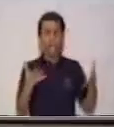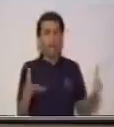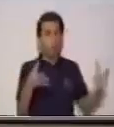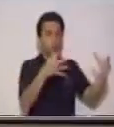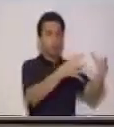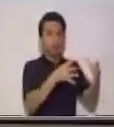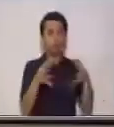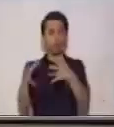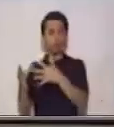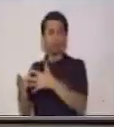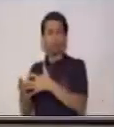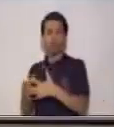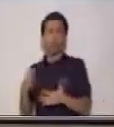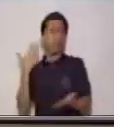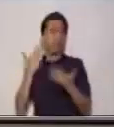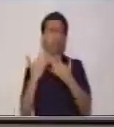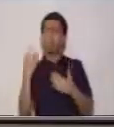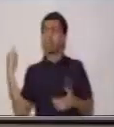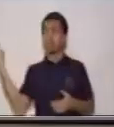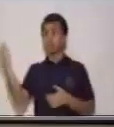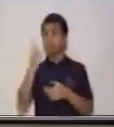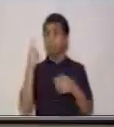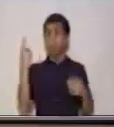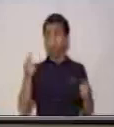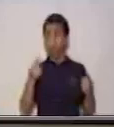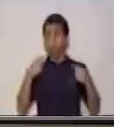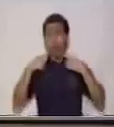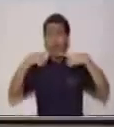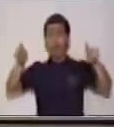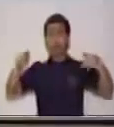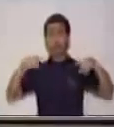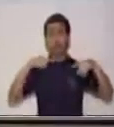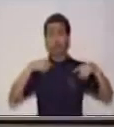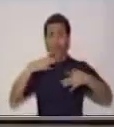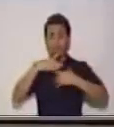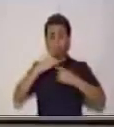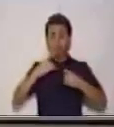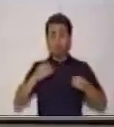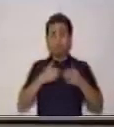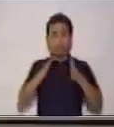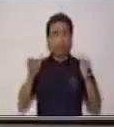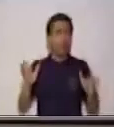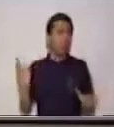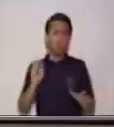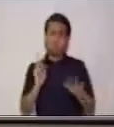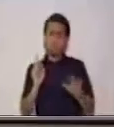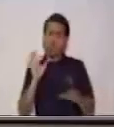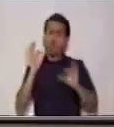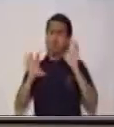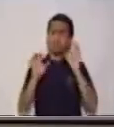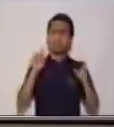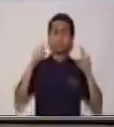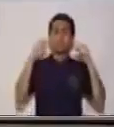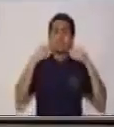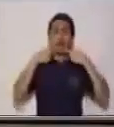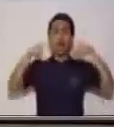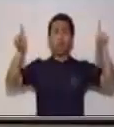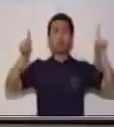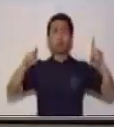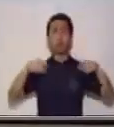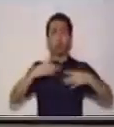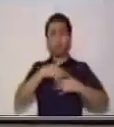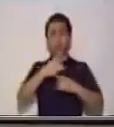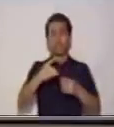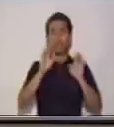de interés para todos, ¿sí? Algunos van a ser de interés para niños, otros para ustedes como jóvenes,